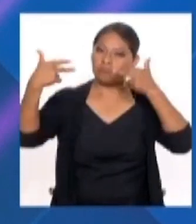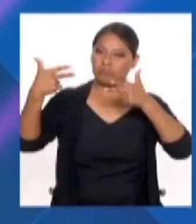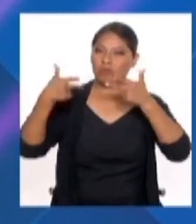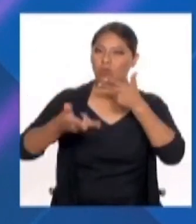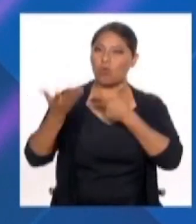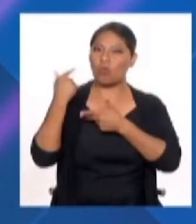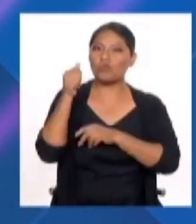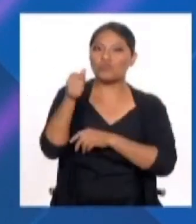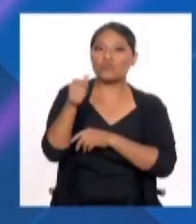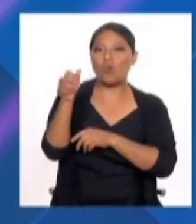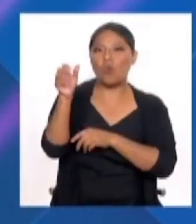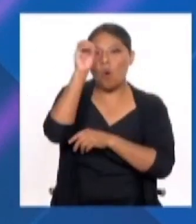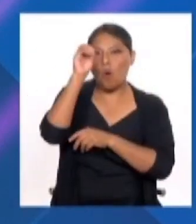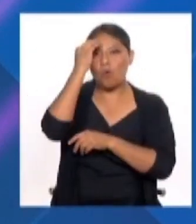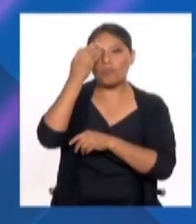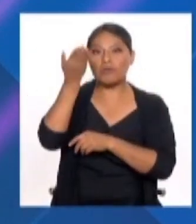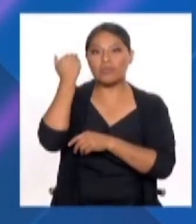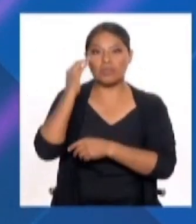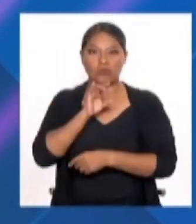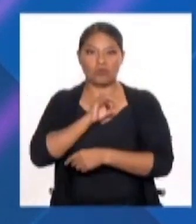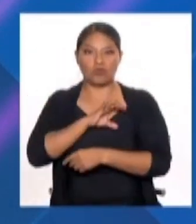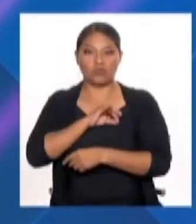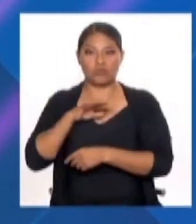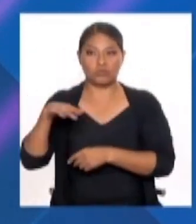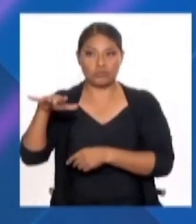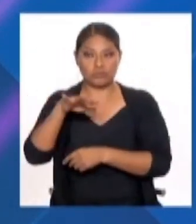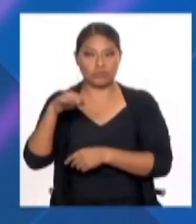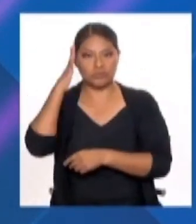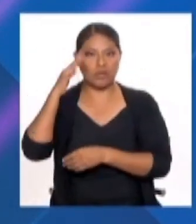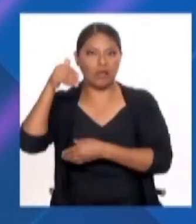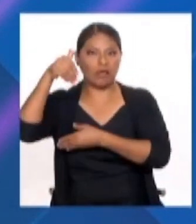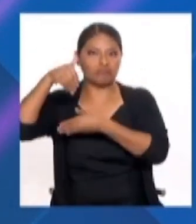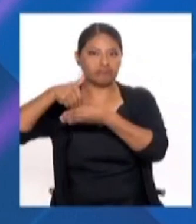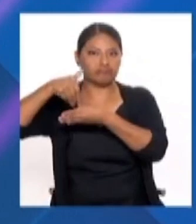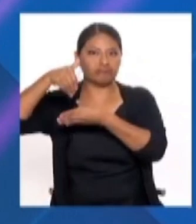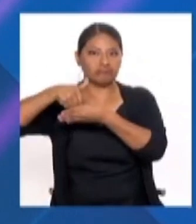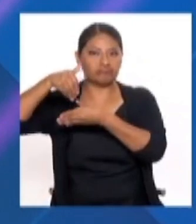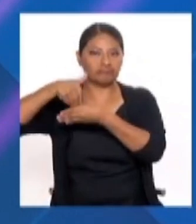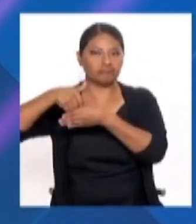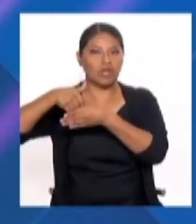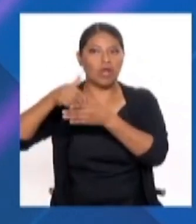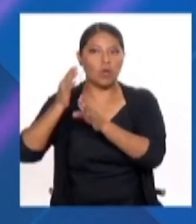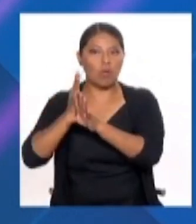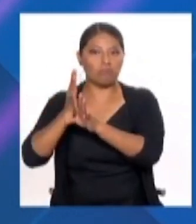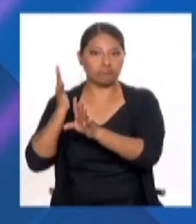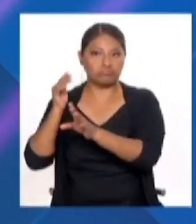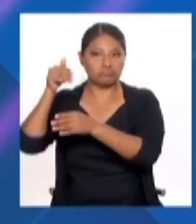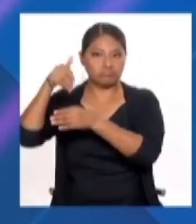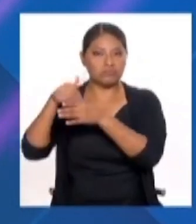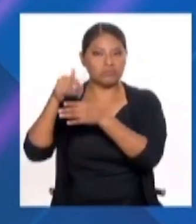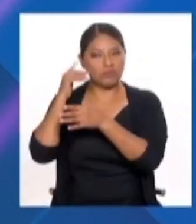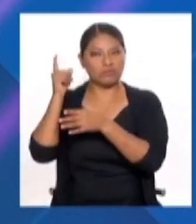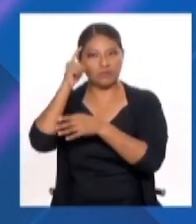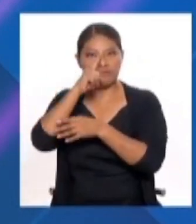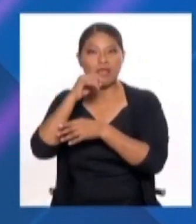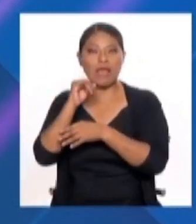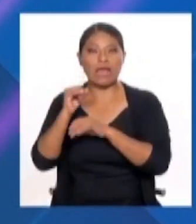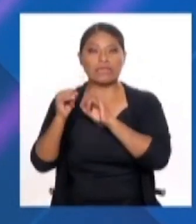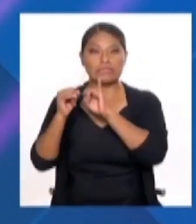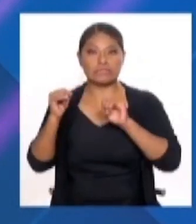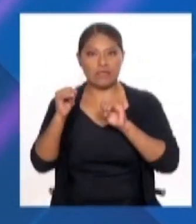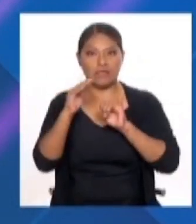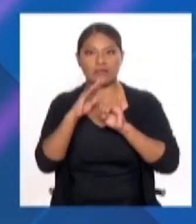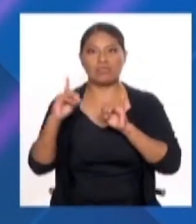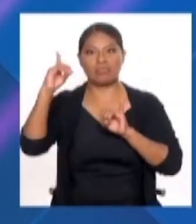el fin de semana en Chile, en este proceso electoral que ha cuestionado fuertemente a la izquierda chilena, mayoritariamente ha